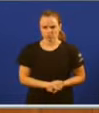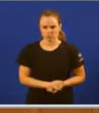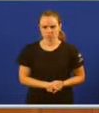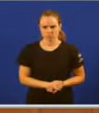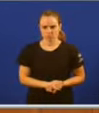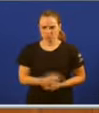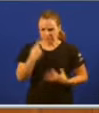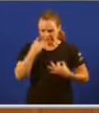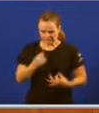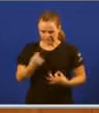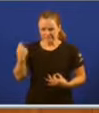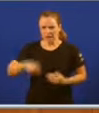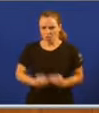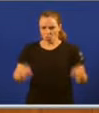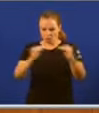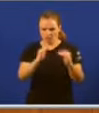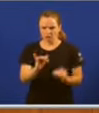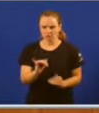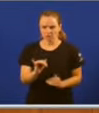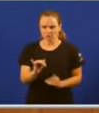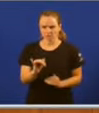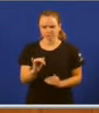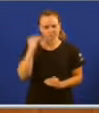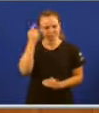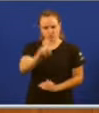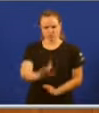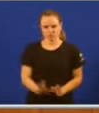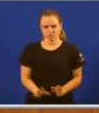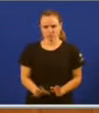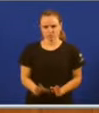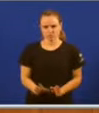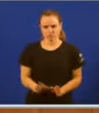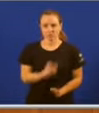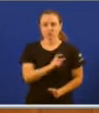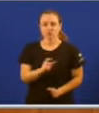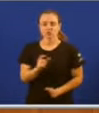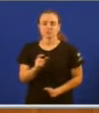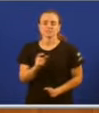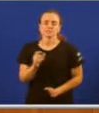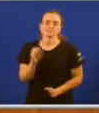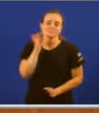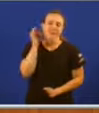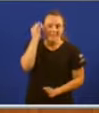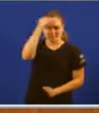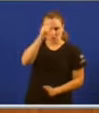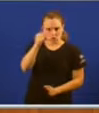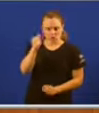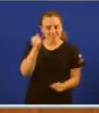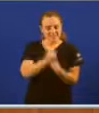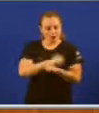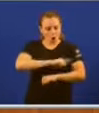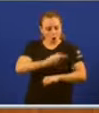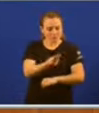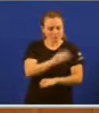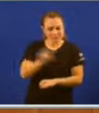temos igualdade nos salarios? Eu creo que non. Os galegos e as galegas a pesar de traballar máis horas temos os salarios máis baixos.